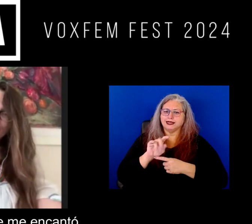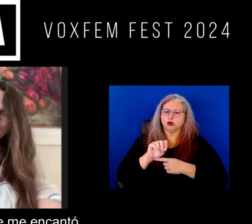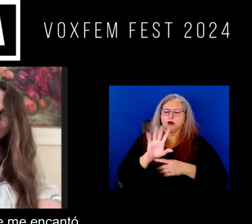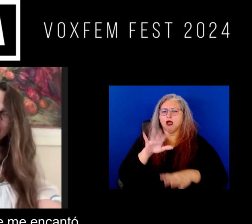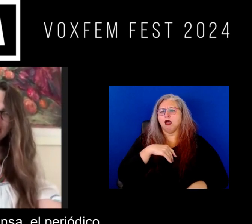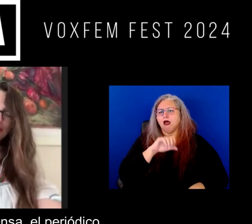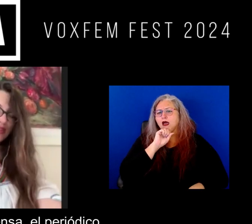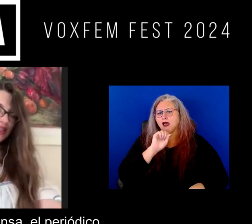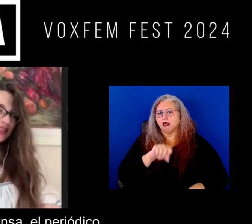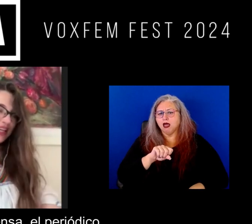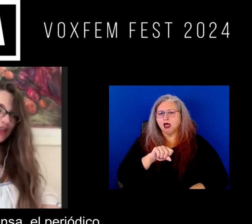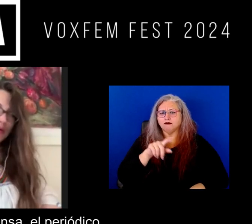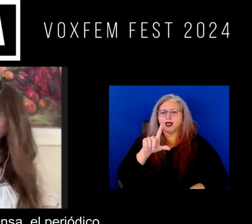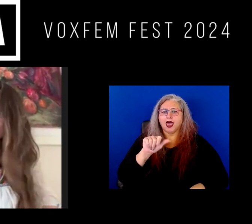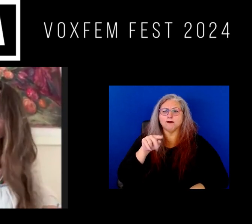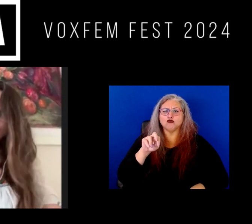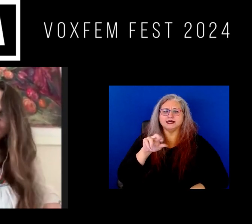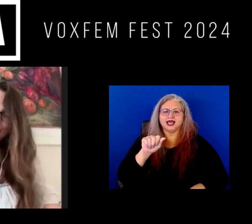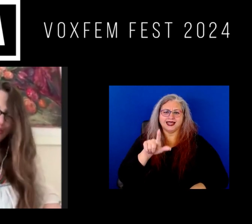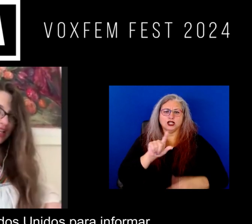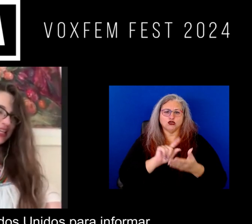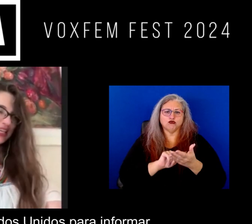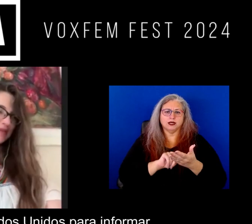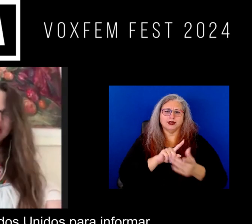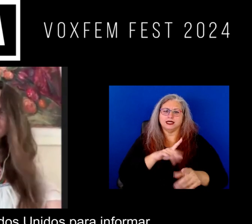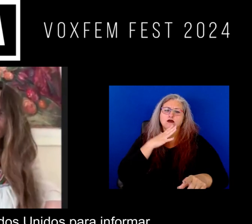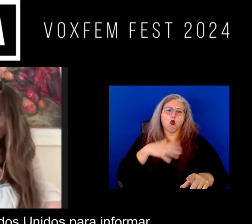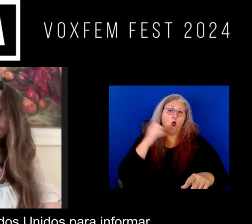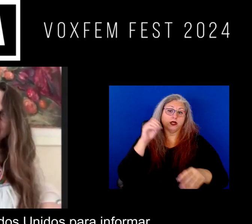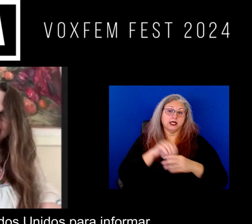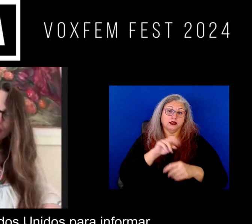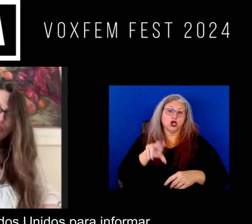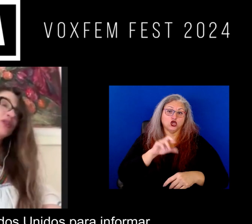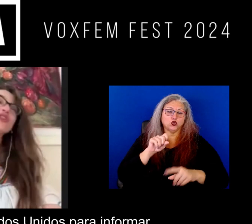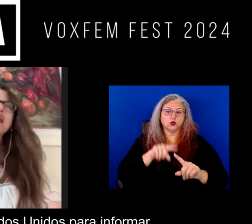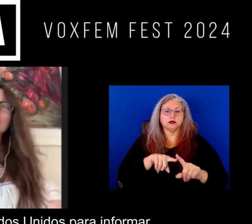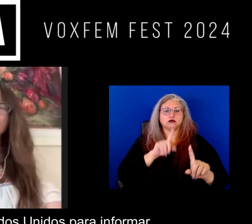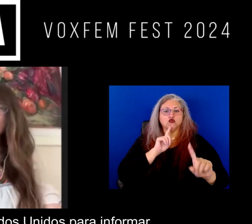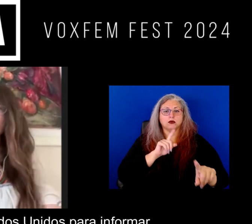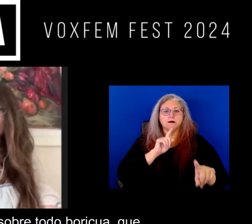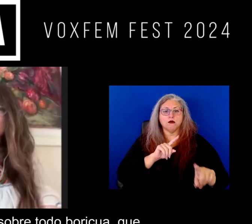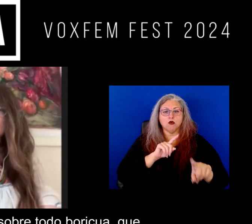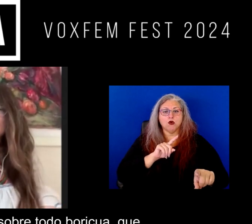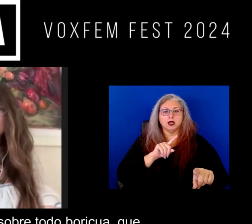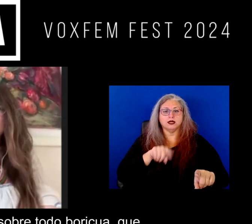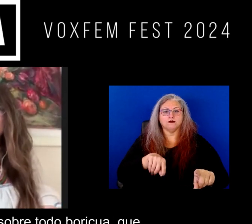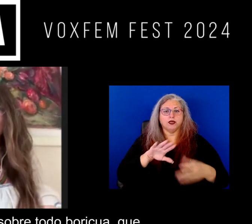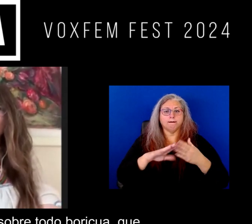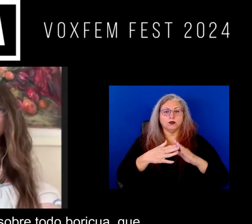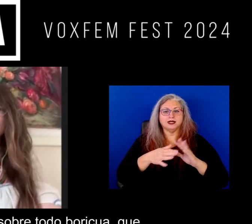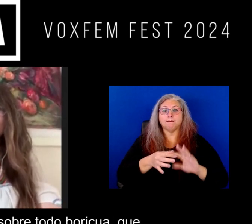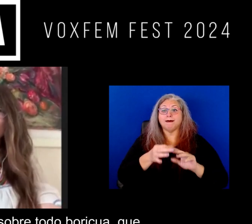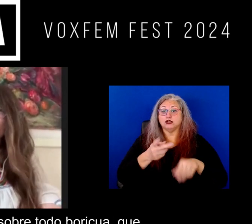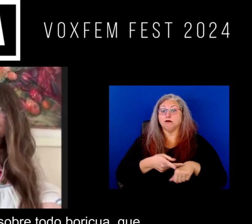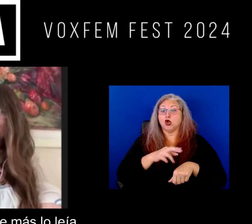que me encantó el diario de la prensa el periódico más antiguo en Estados Unidos para informar a la